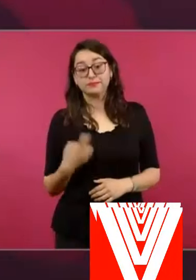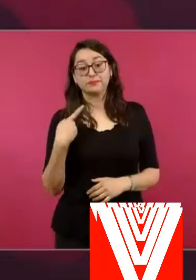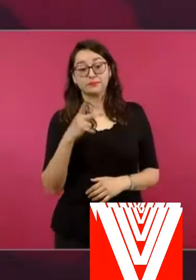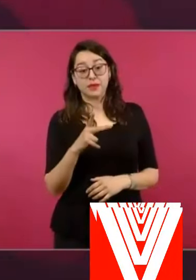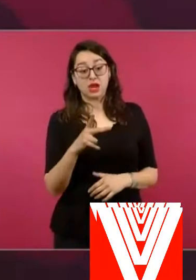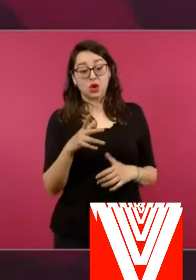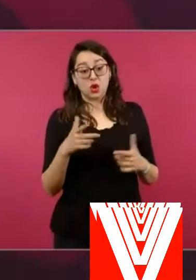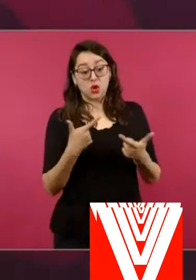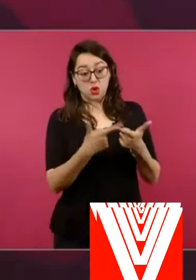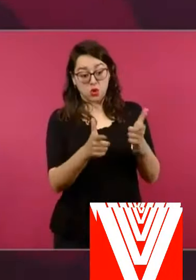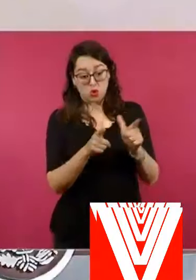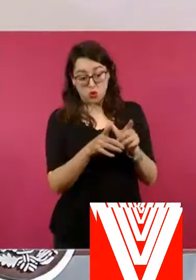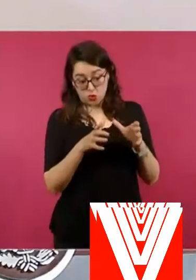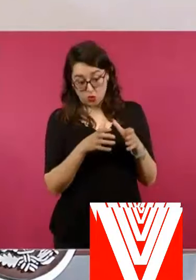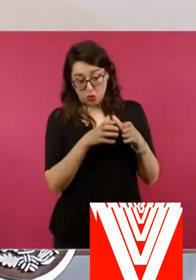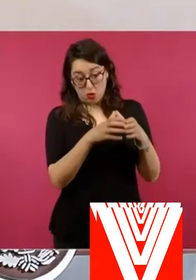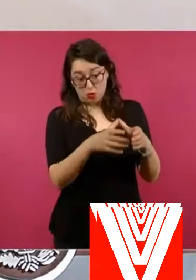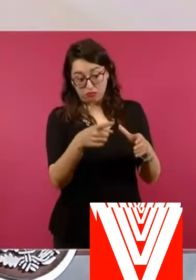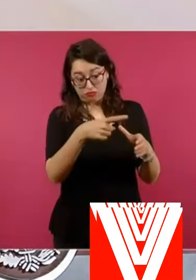gobierna manda